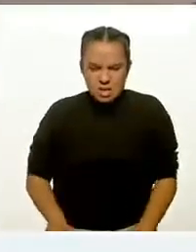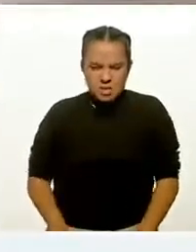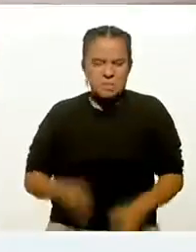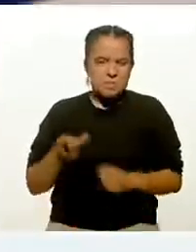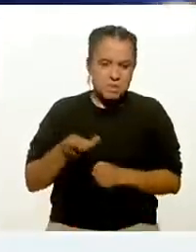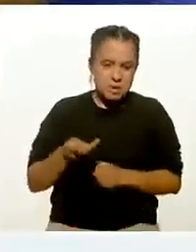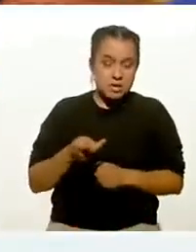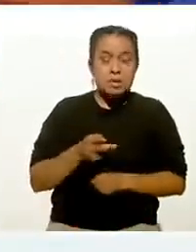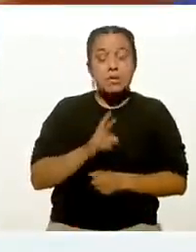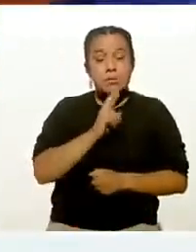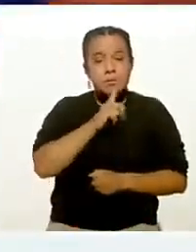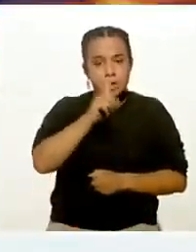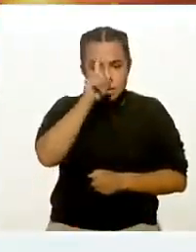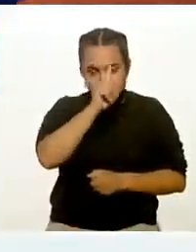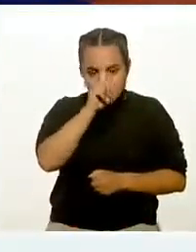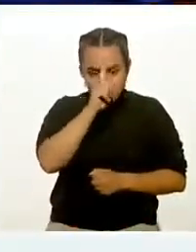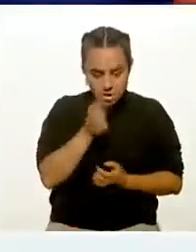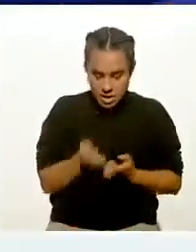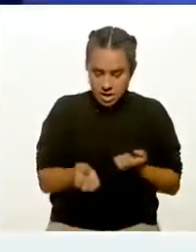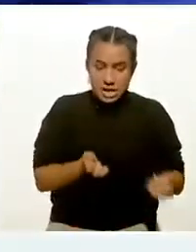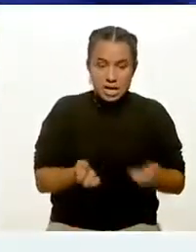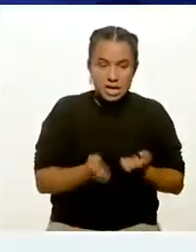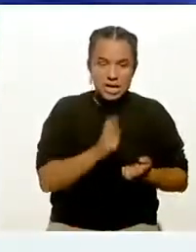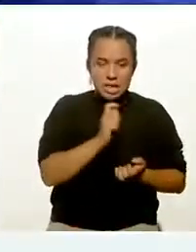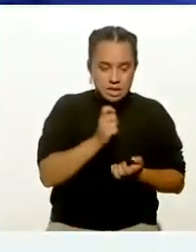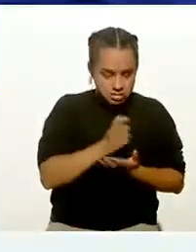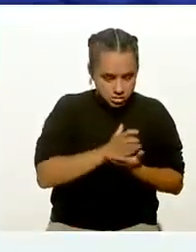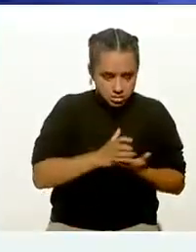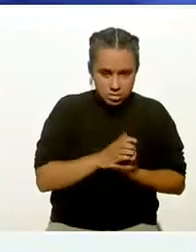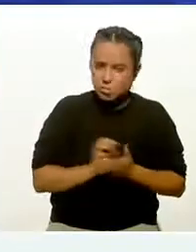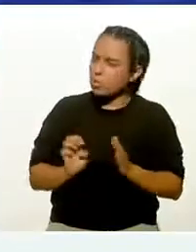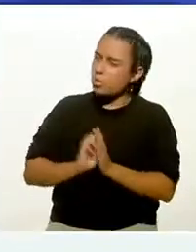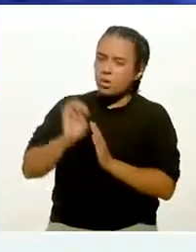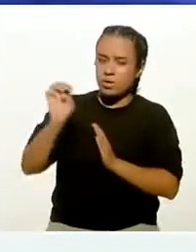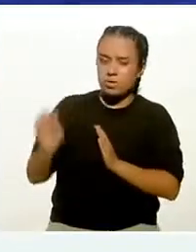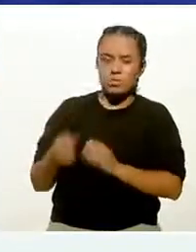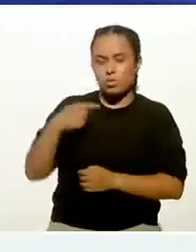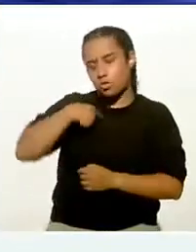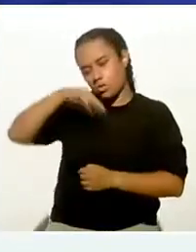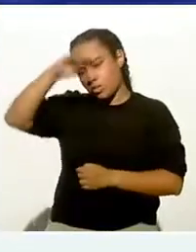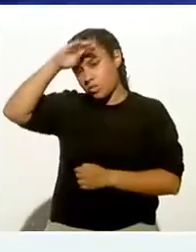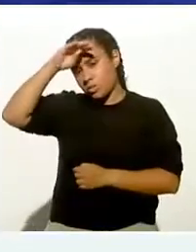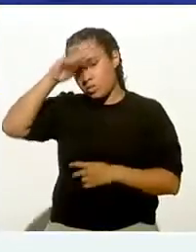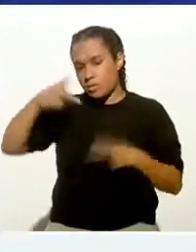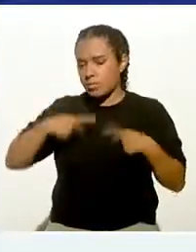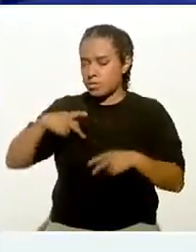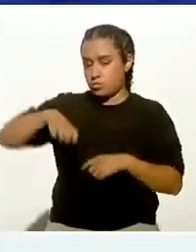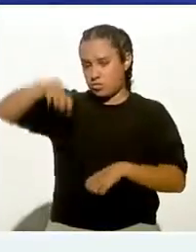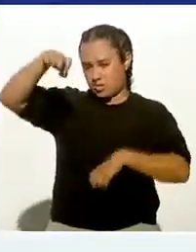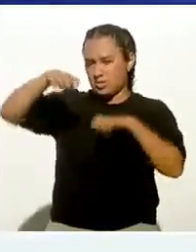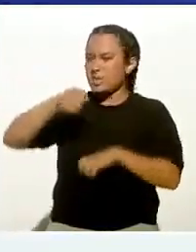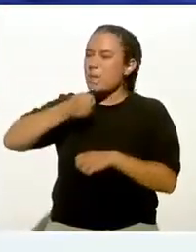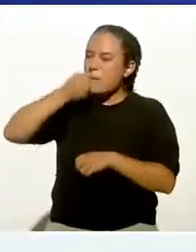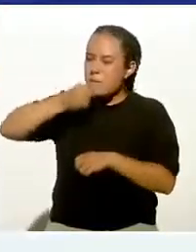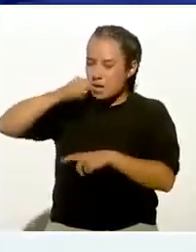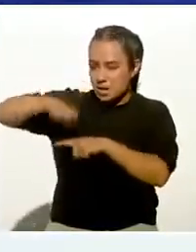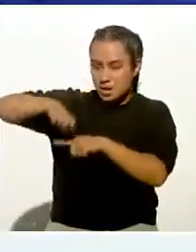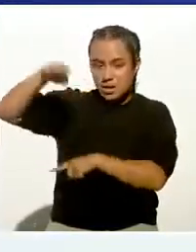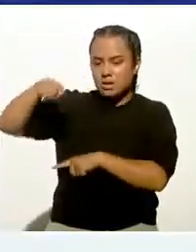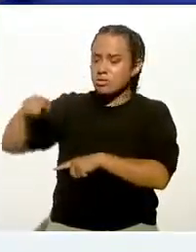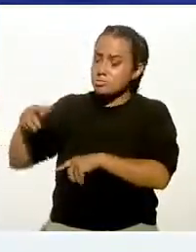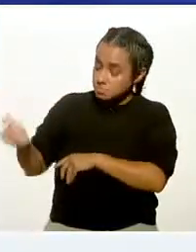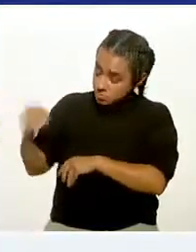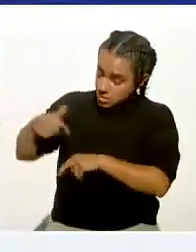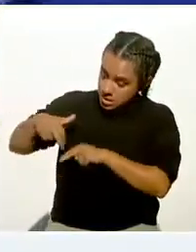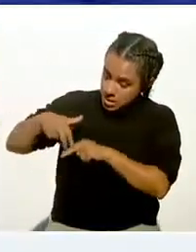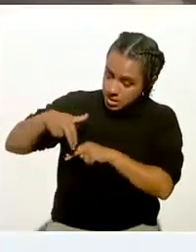Es recomendable. Se le llama ejercicio de recuperación. Pero, por ejemplo, estoy pensando en pacientes adultos mayores que los sacan a caminar al